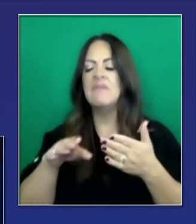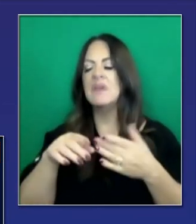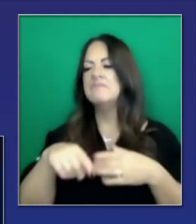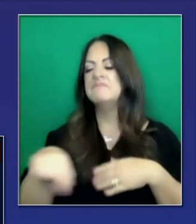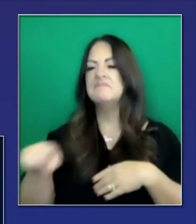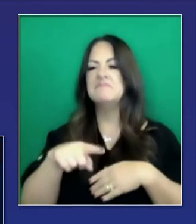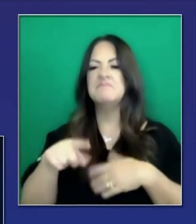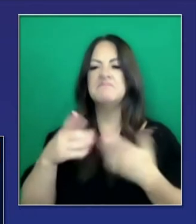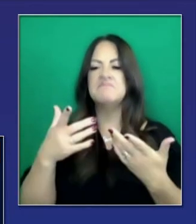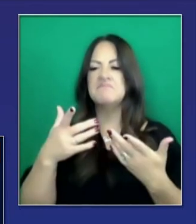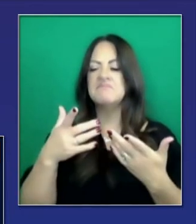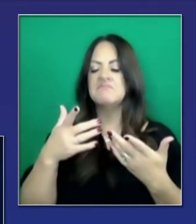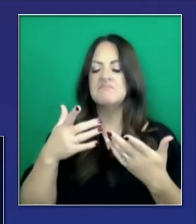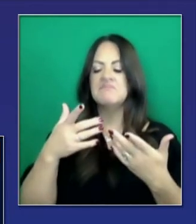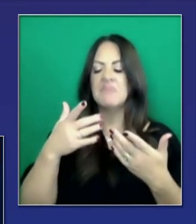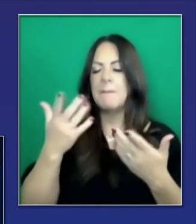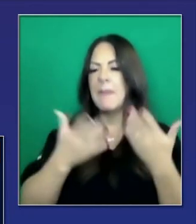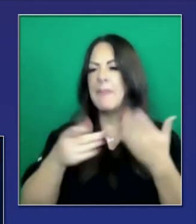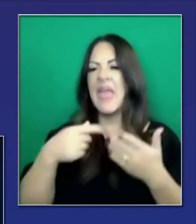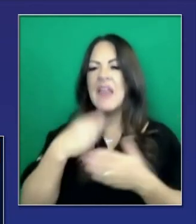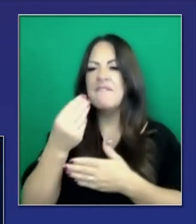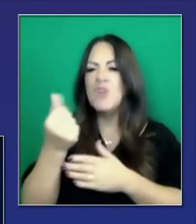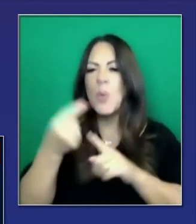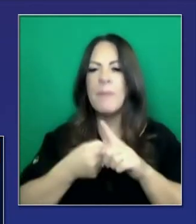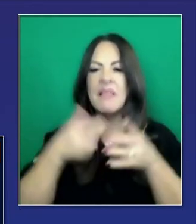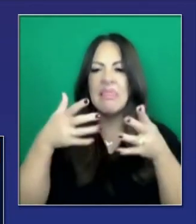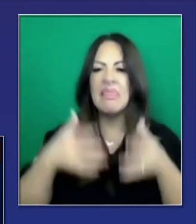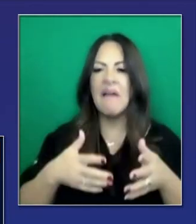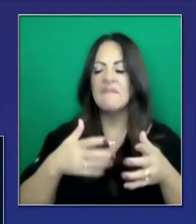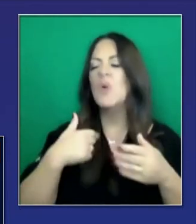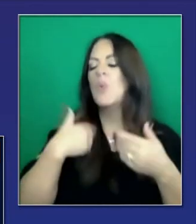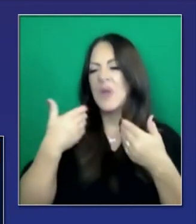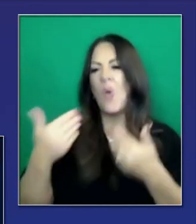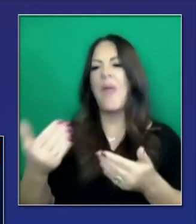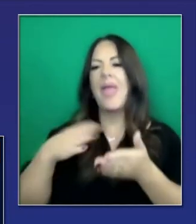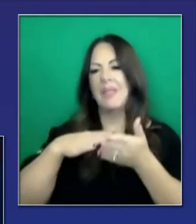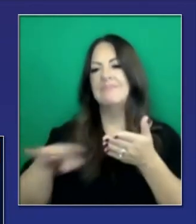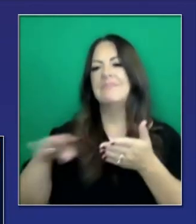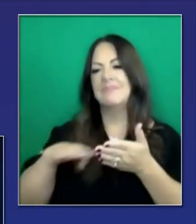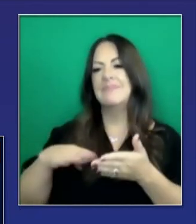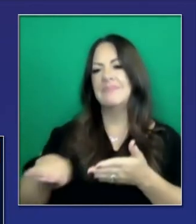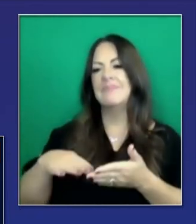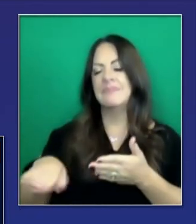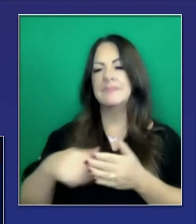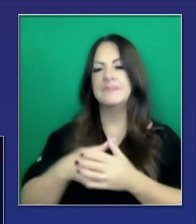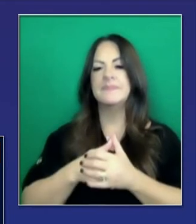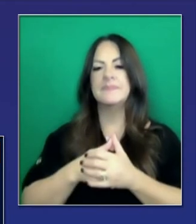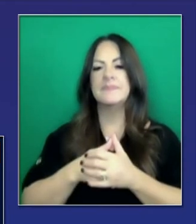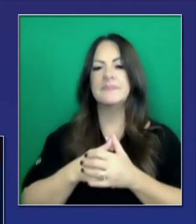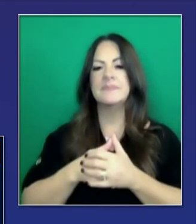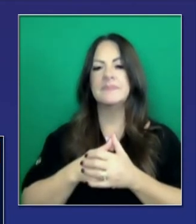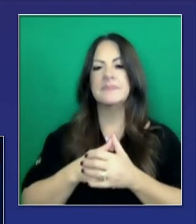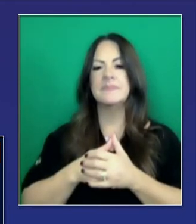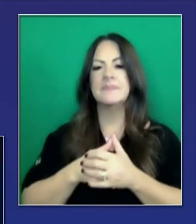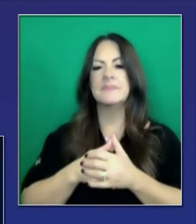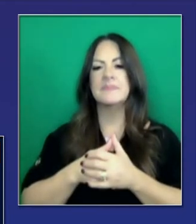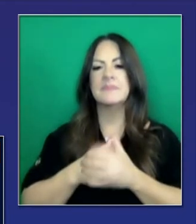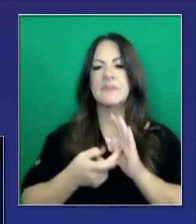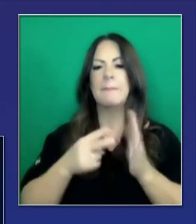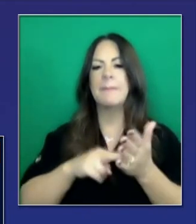liberación temprana para personas que les quedan meses o semanas y que son personas